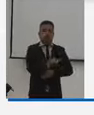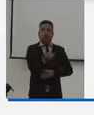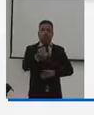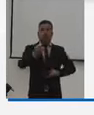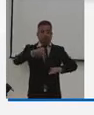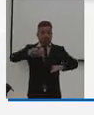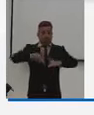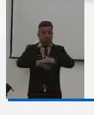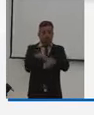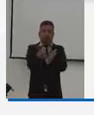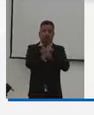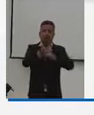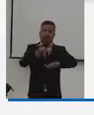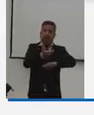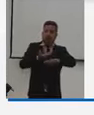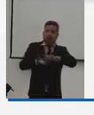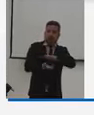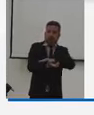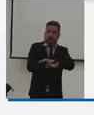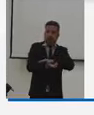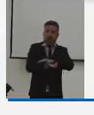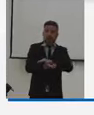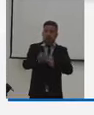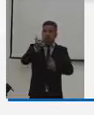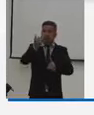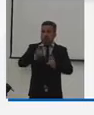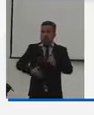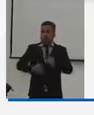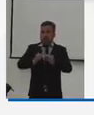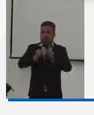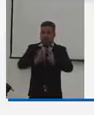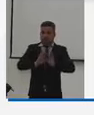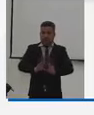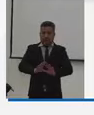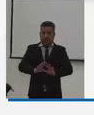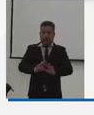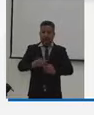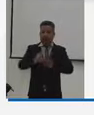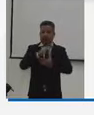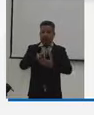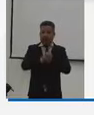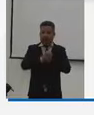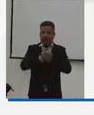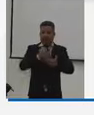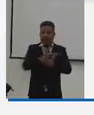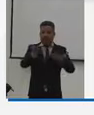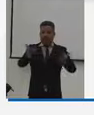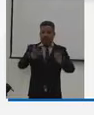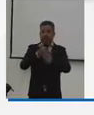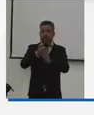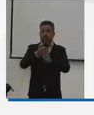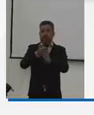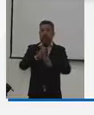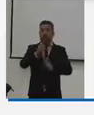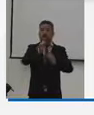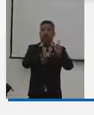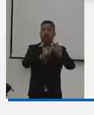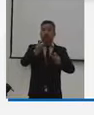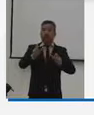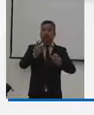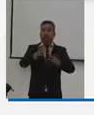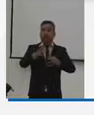con discapacidad. Ya para concluir, de esta manera, queridos amigos y